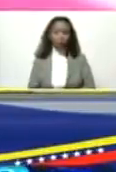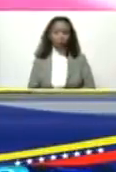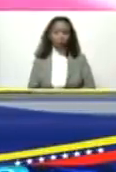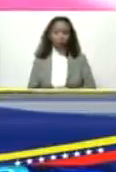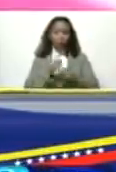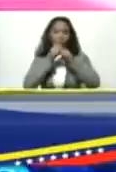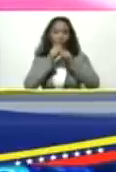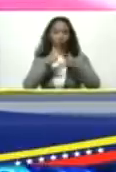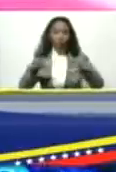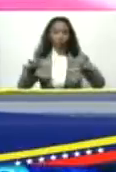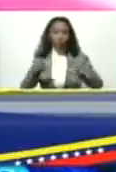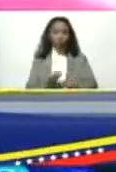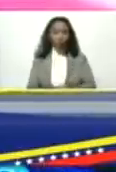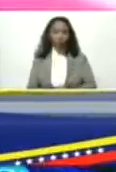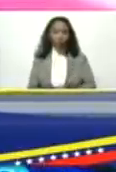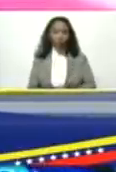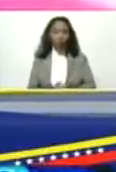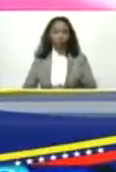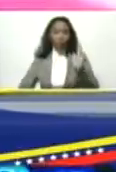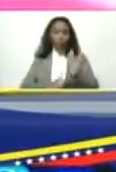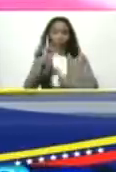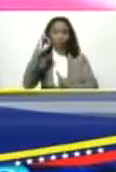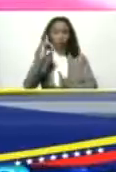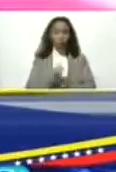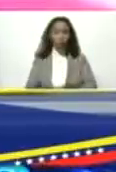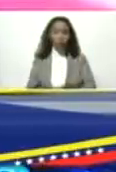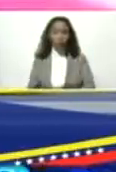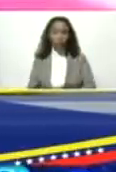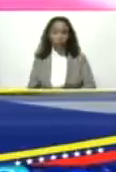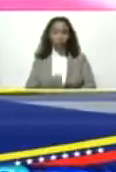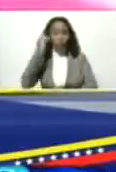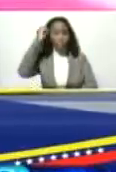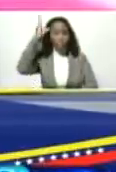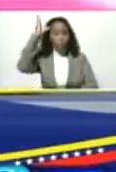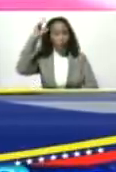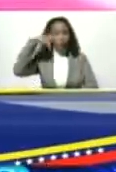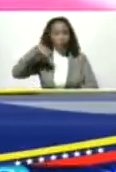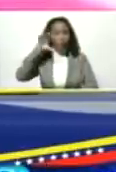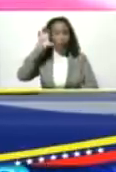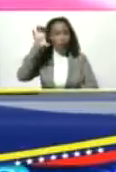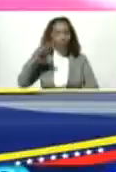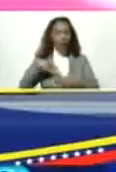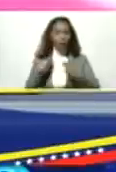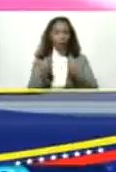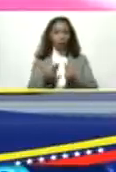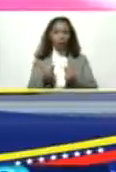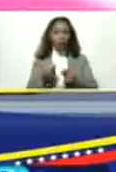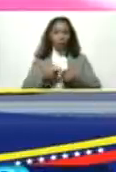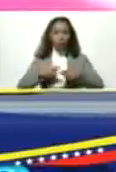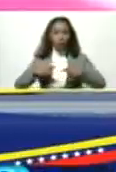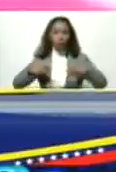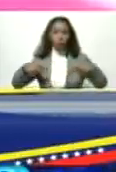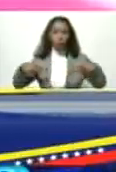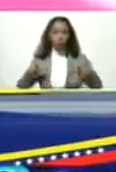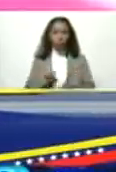desplegar, desarrollar las capacidades del país en lo económico de crecer.